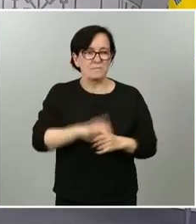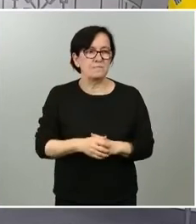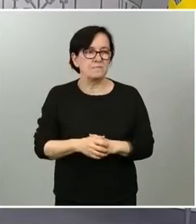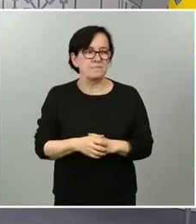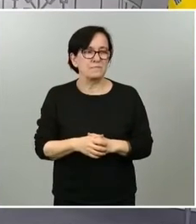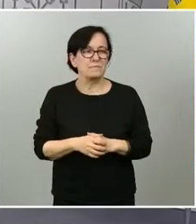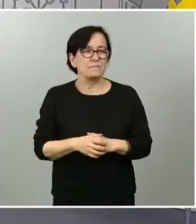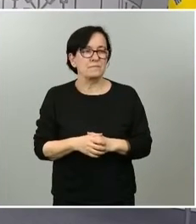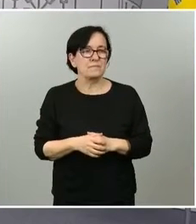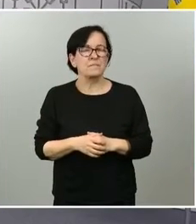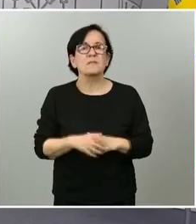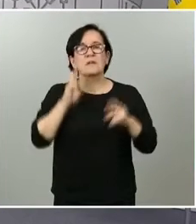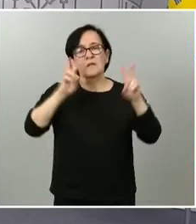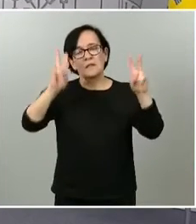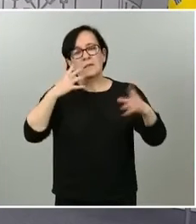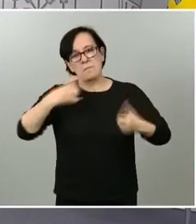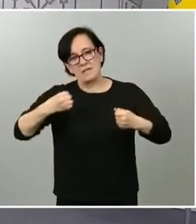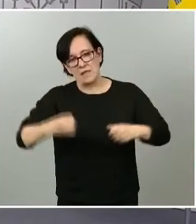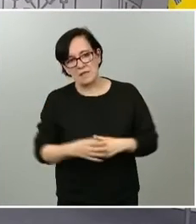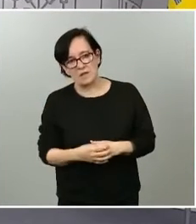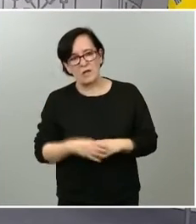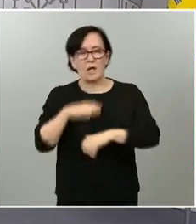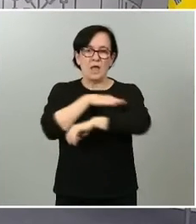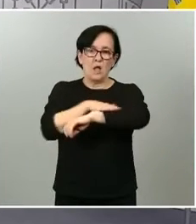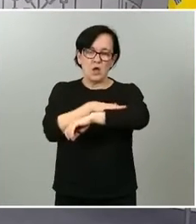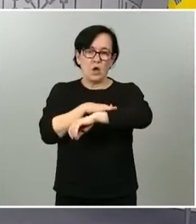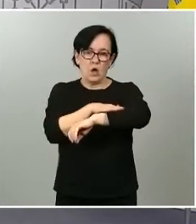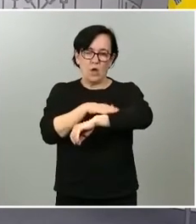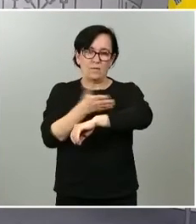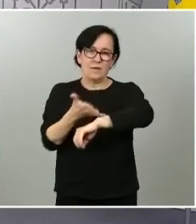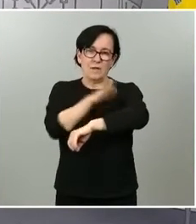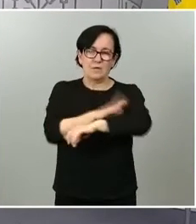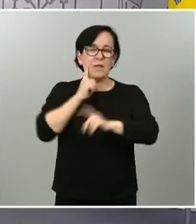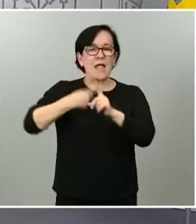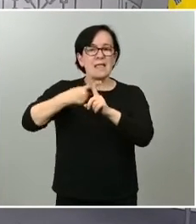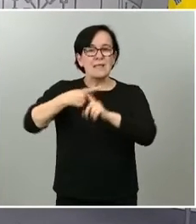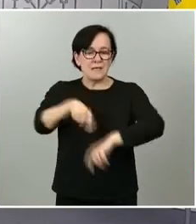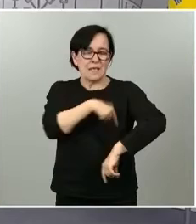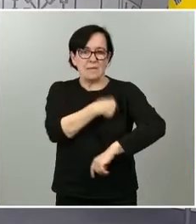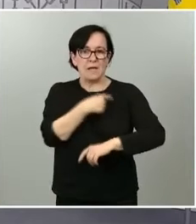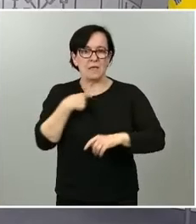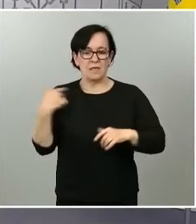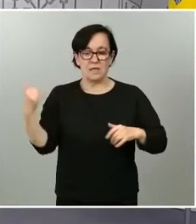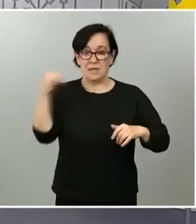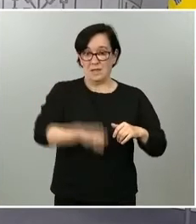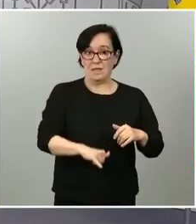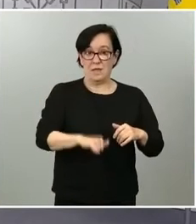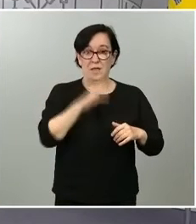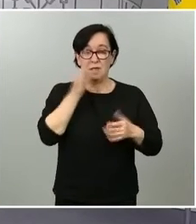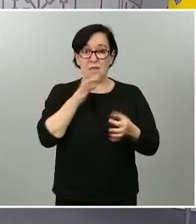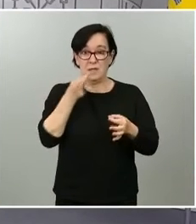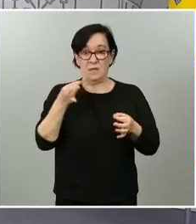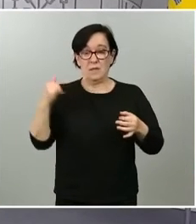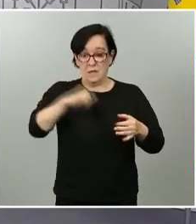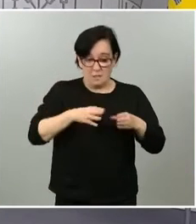También en materia sanitaria, el gobierno le ha ordenado la toma de temperatura a los pasajeros que lleguen a las islas por vía aérea y marítima.